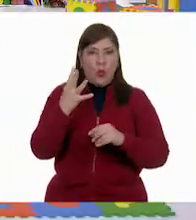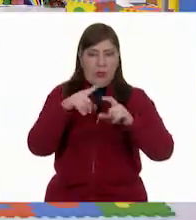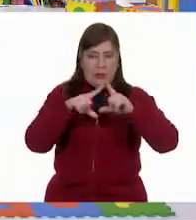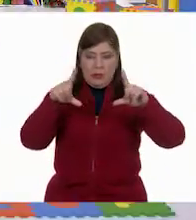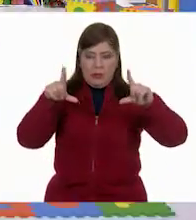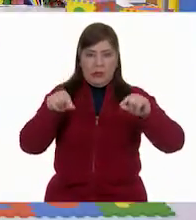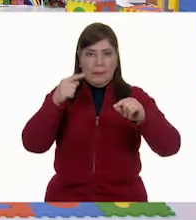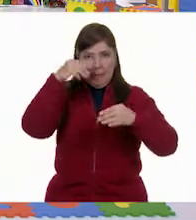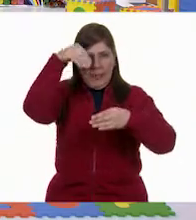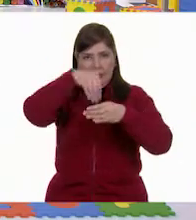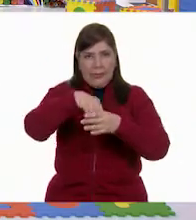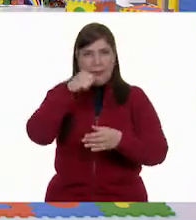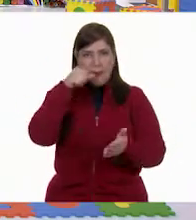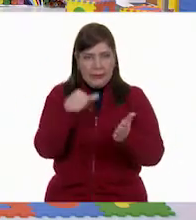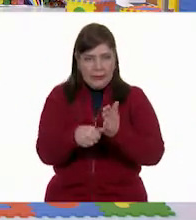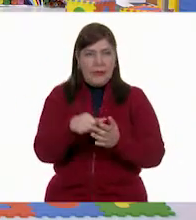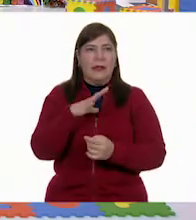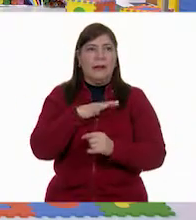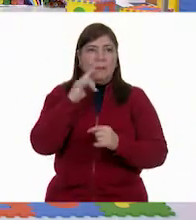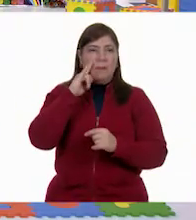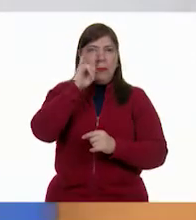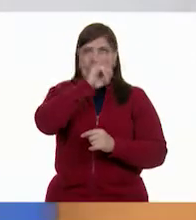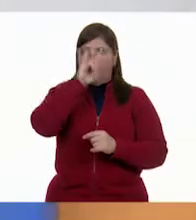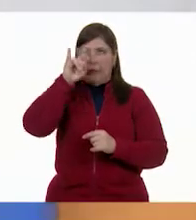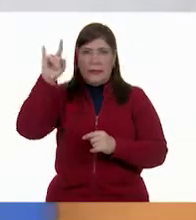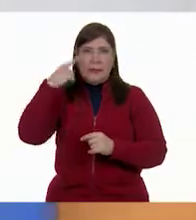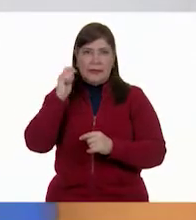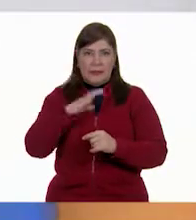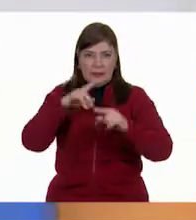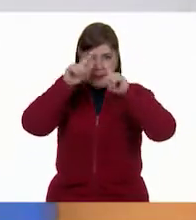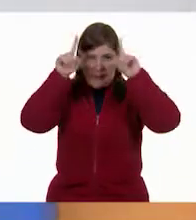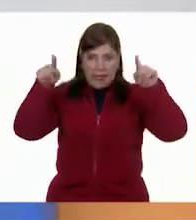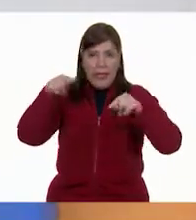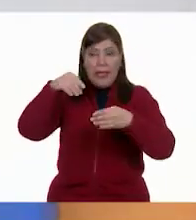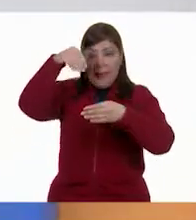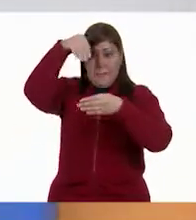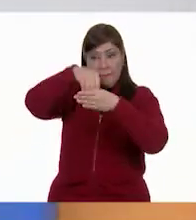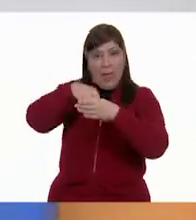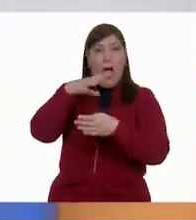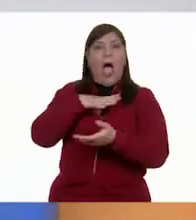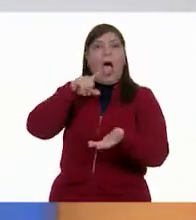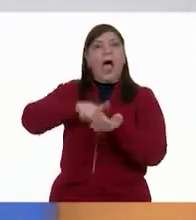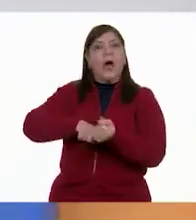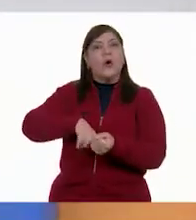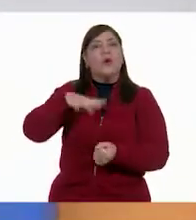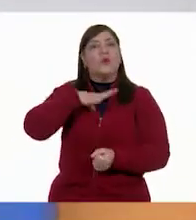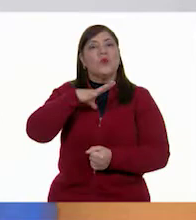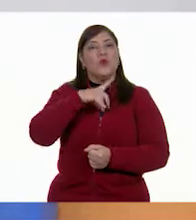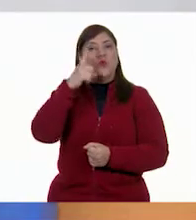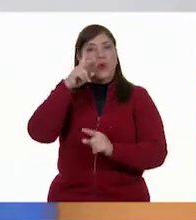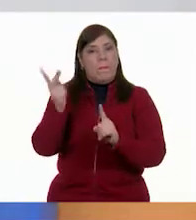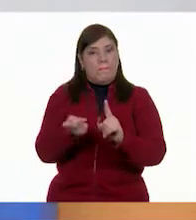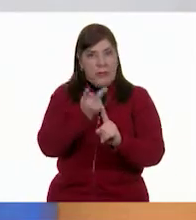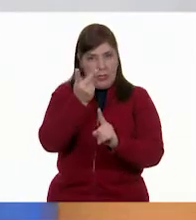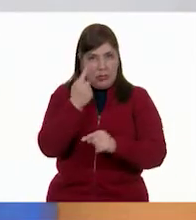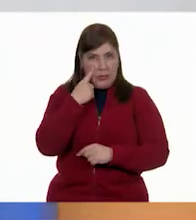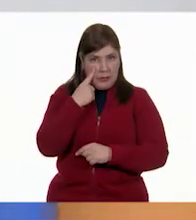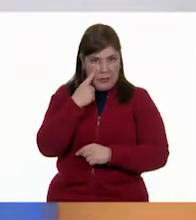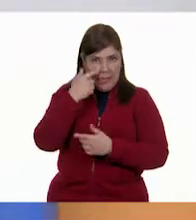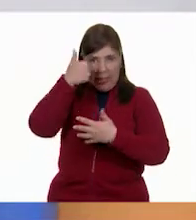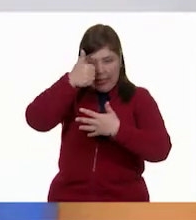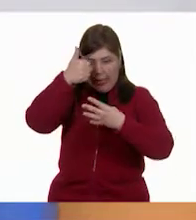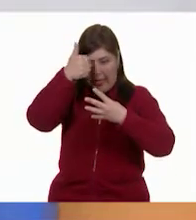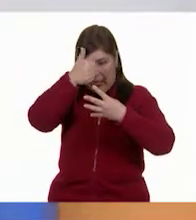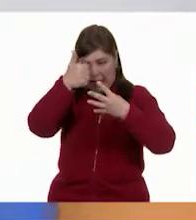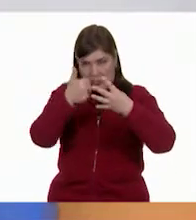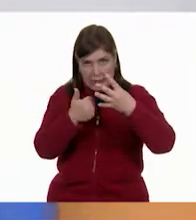nuestro pizarrón. Cada uno de esos sobres contiene una pregunta. Vamos a leer la pregunta